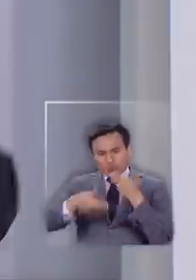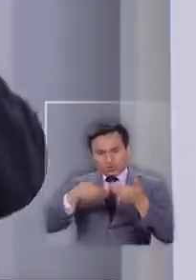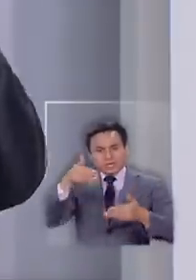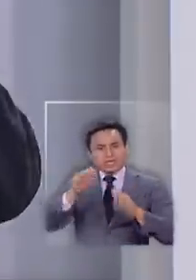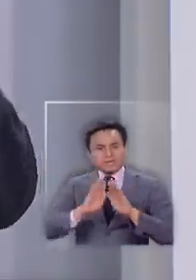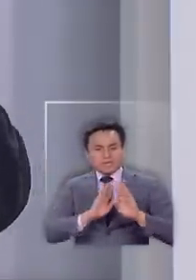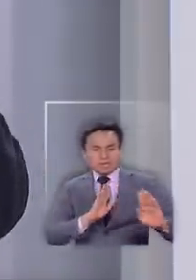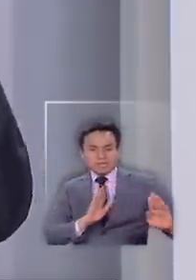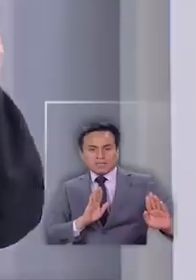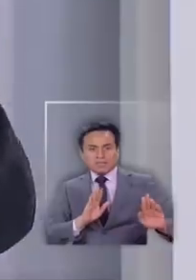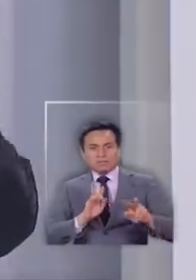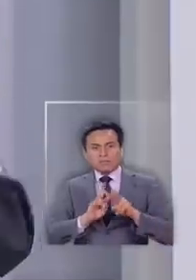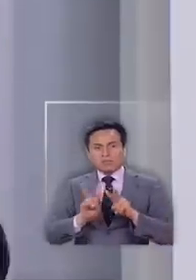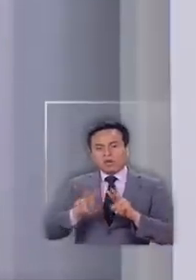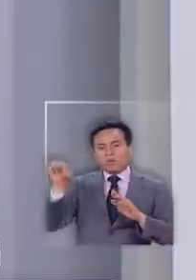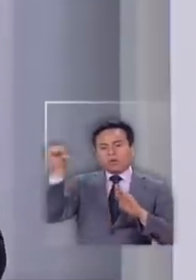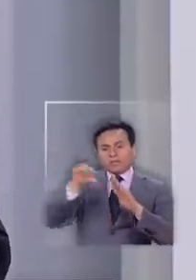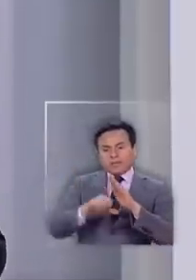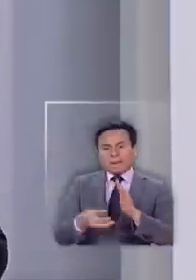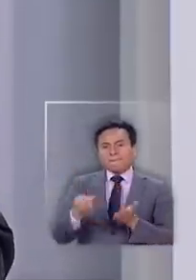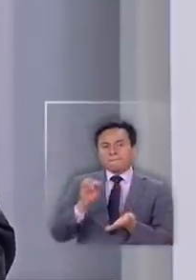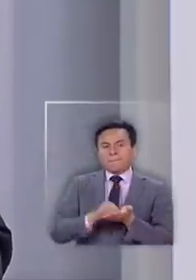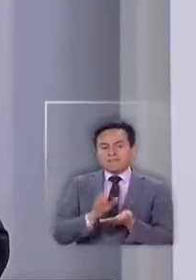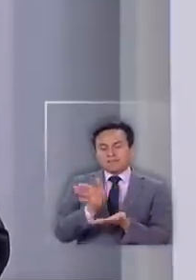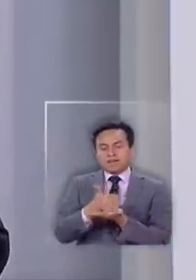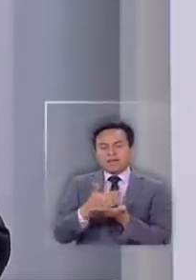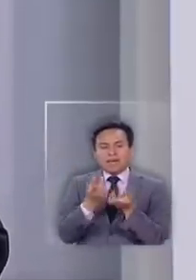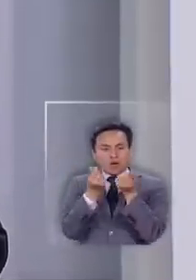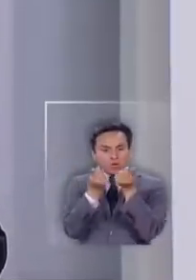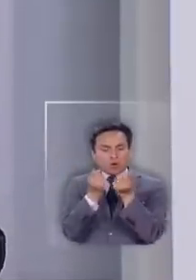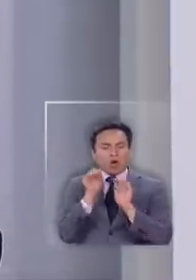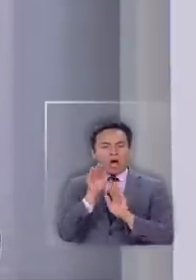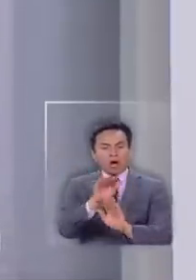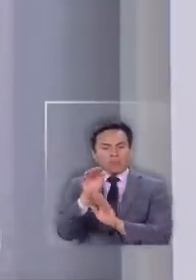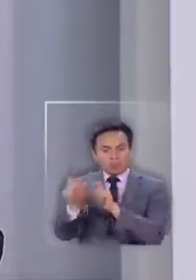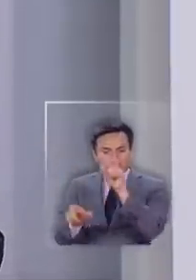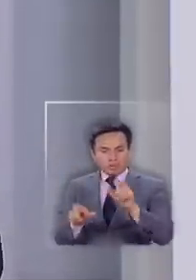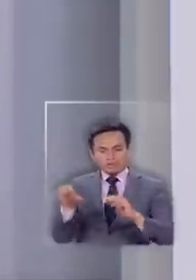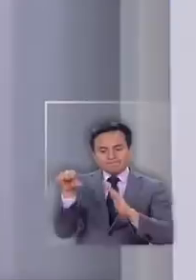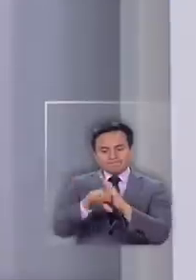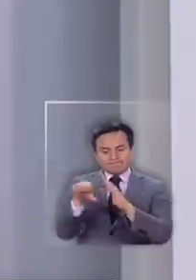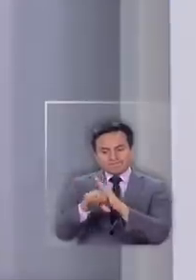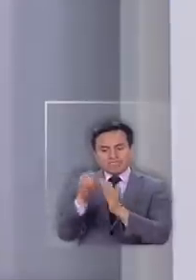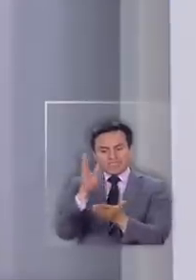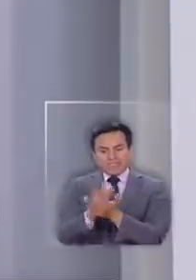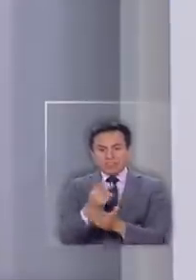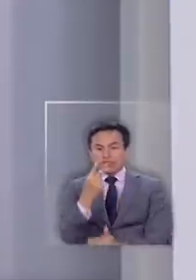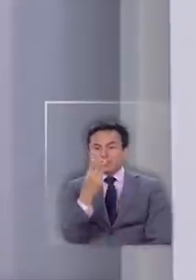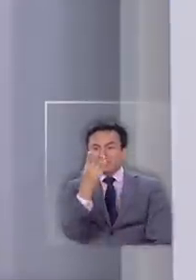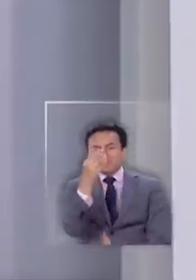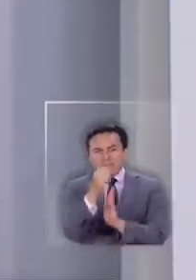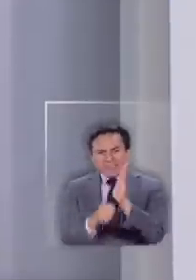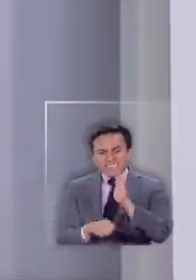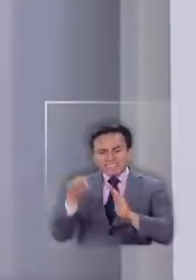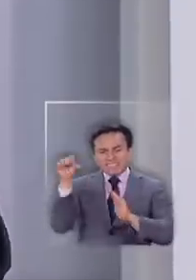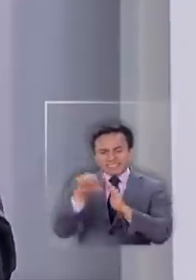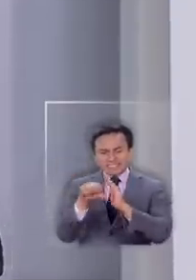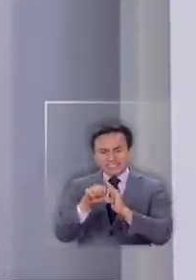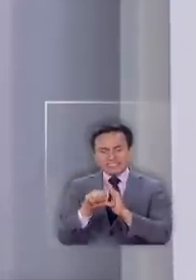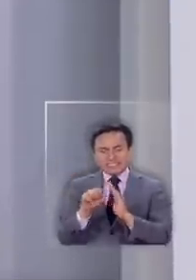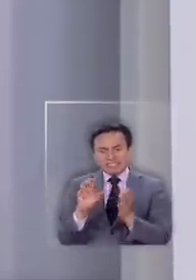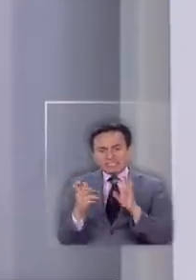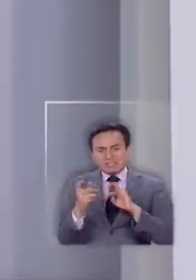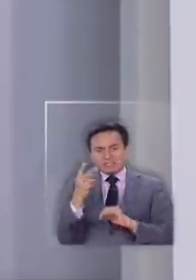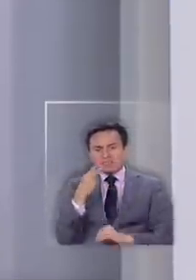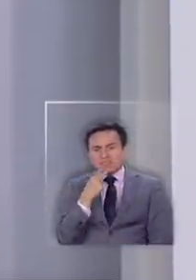no se puede solo establecer una cuarentena. Tiene que haber un plan económico de apoyo a esas familias que tienen que pasar dos, tres meses de una situación muy